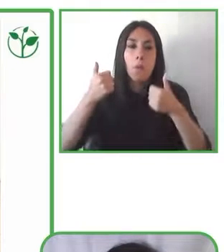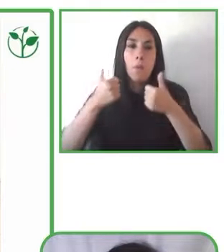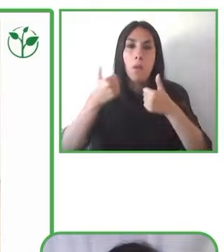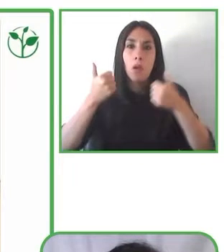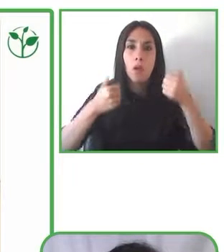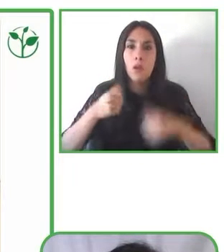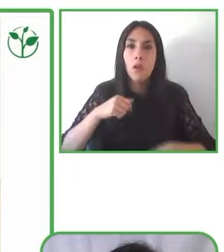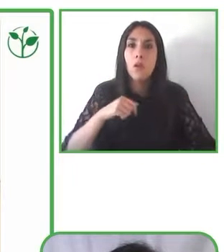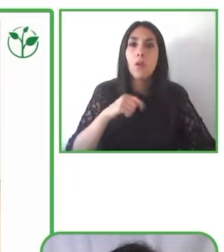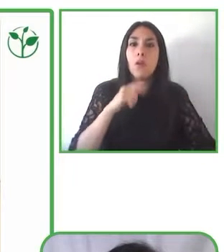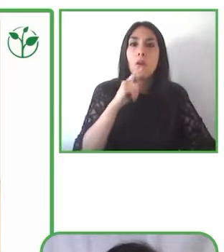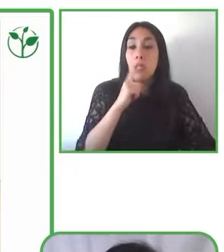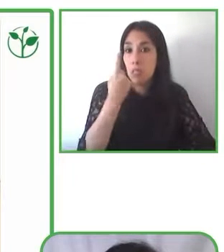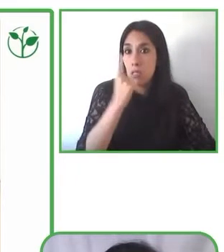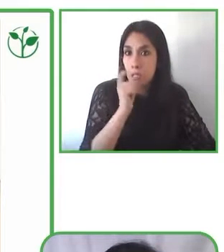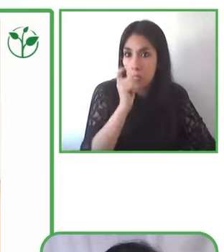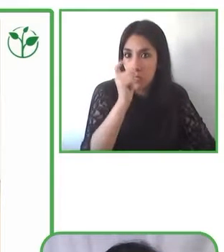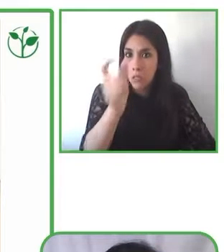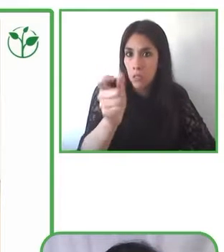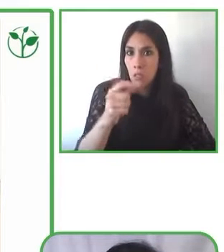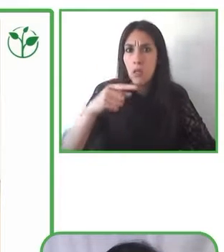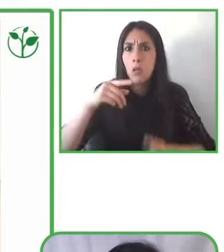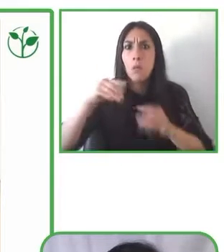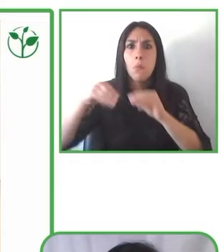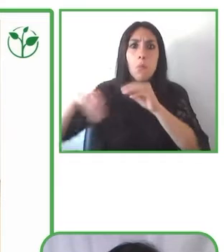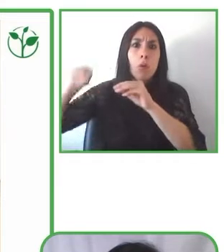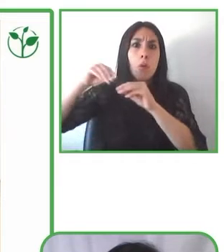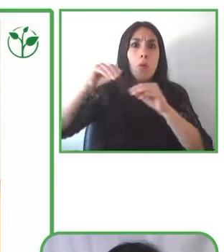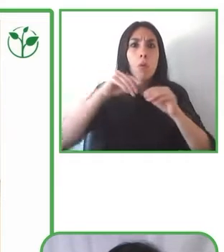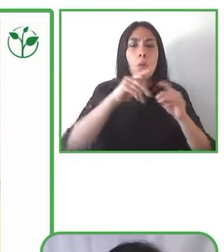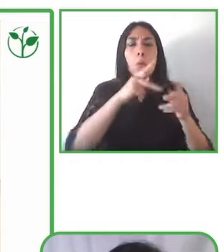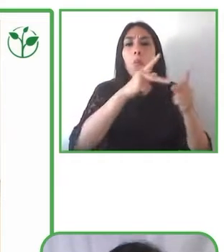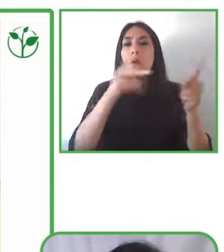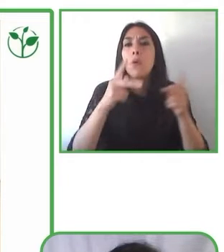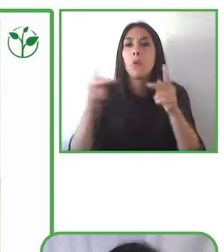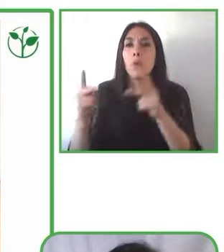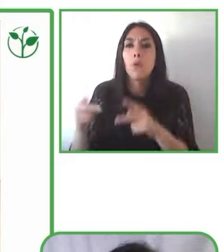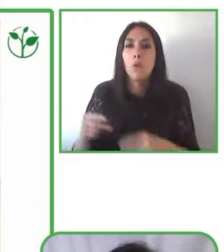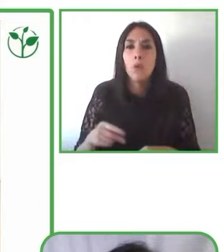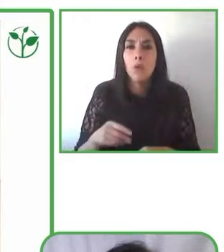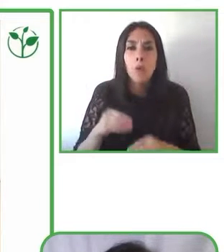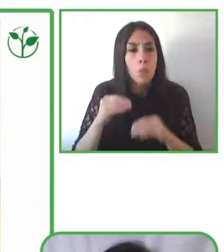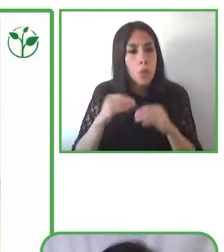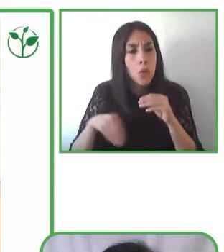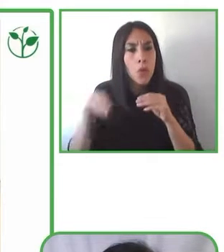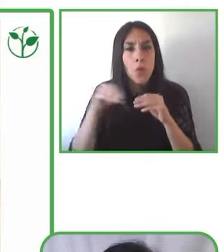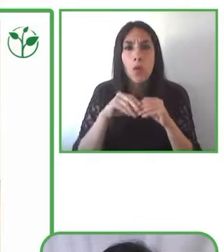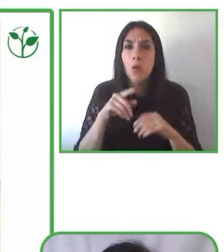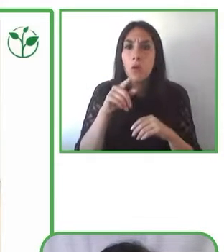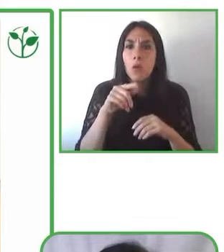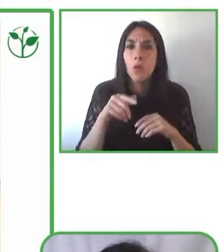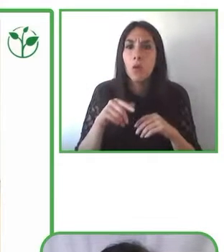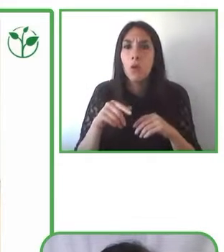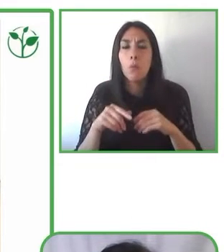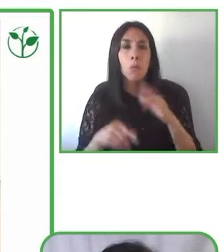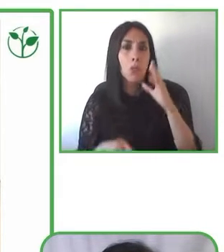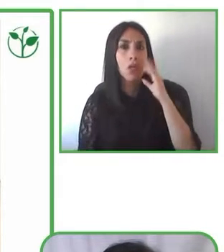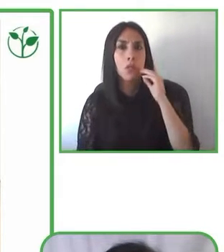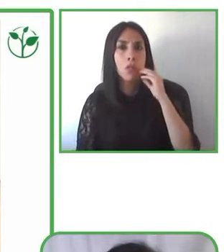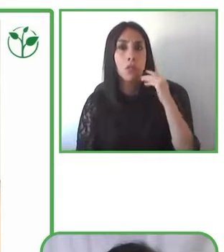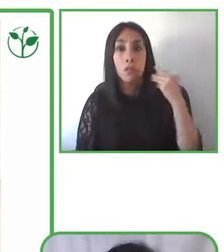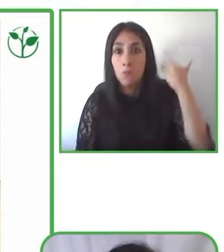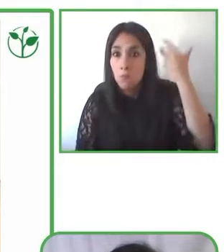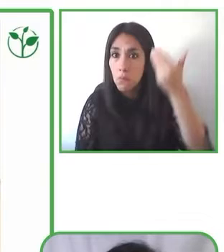lugares, positiva desde la experiencia para ellos como futuros diseñadores, positiva para su entorno de amigos y